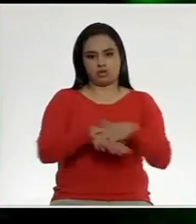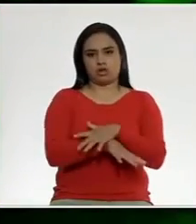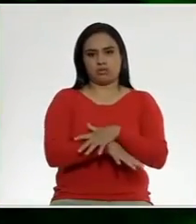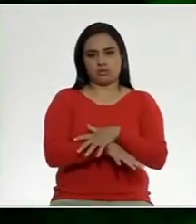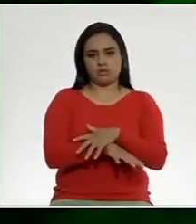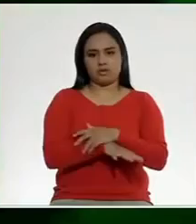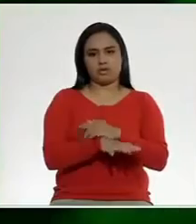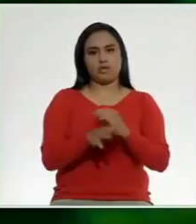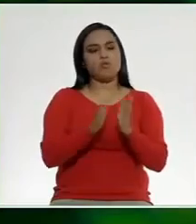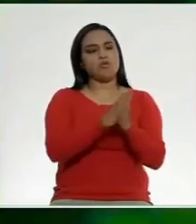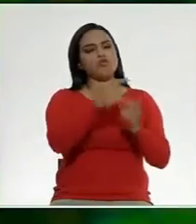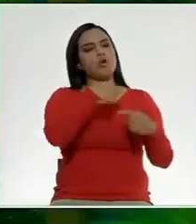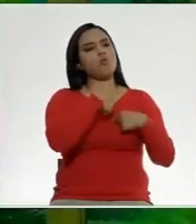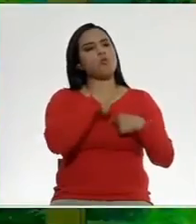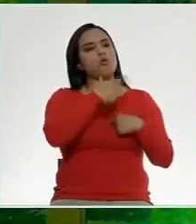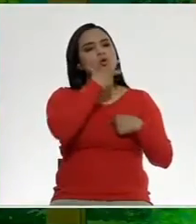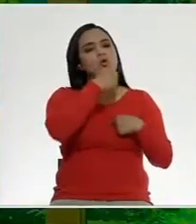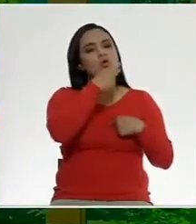háblenme de él.